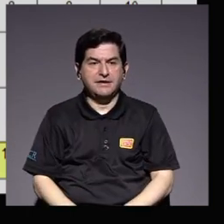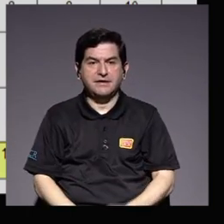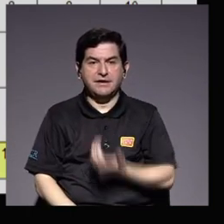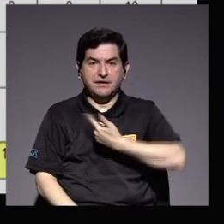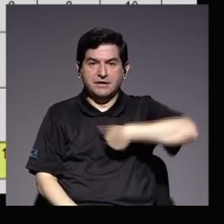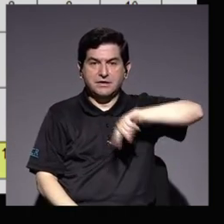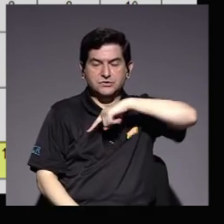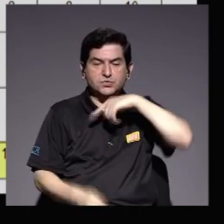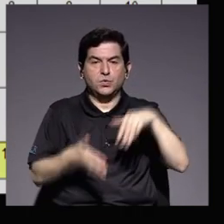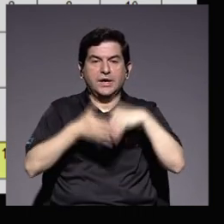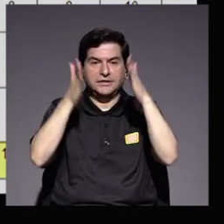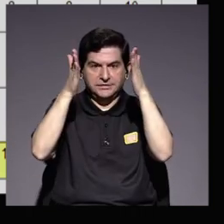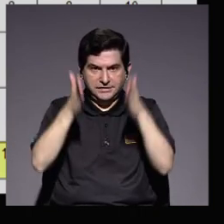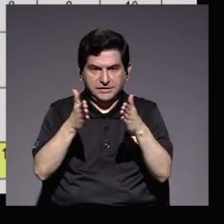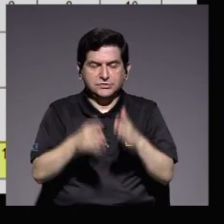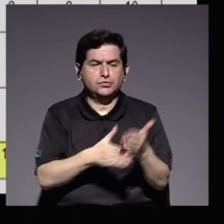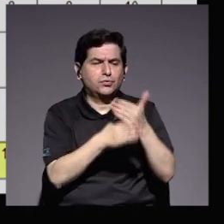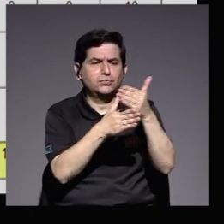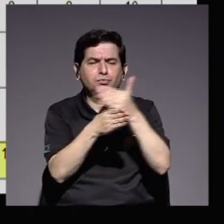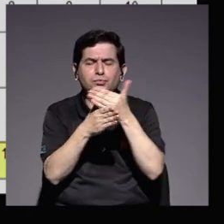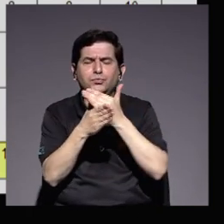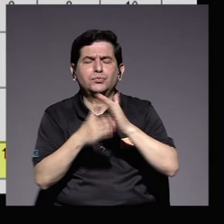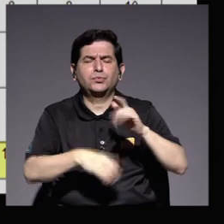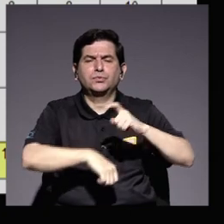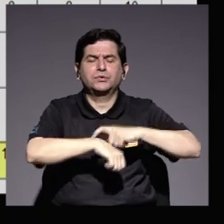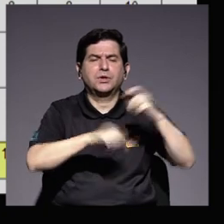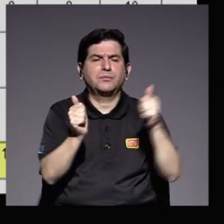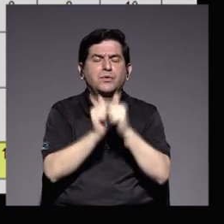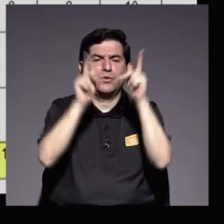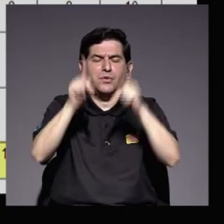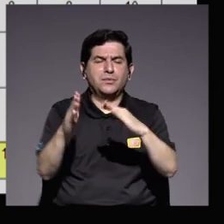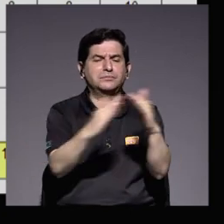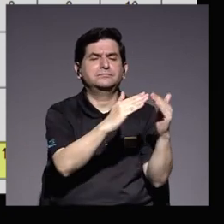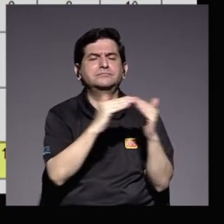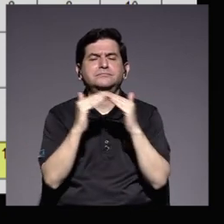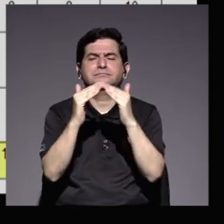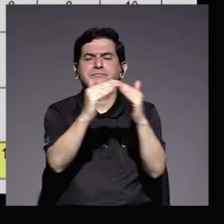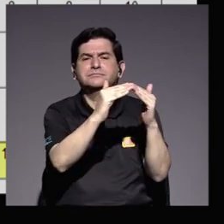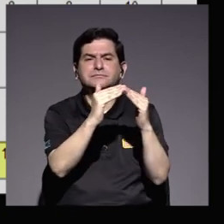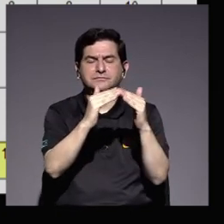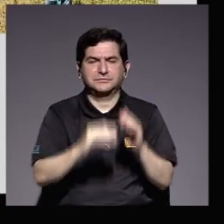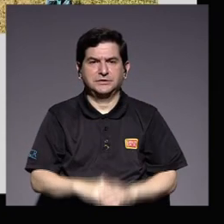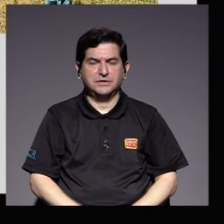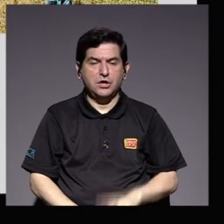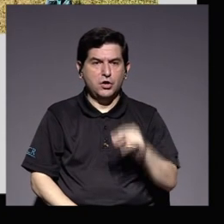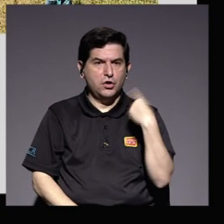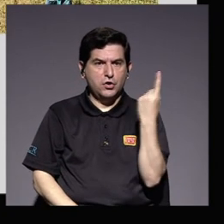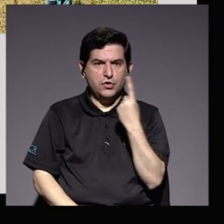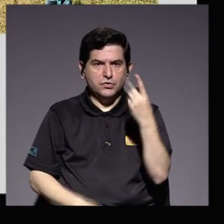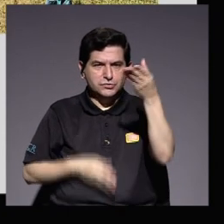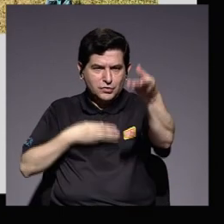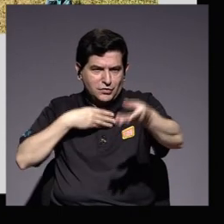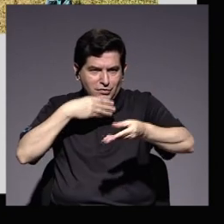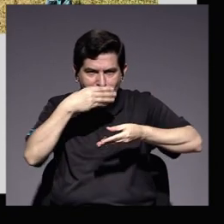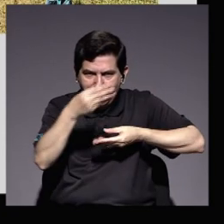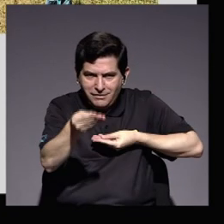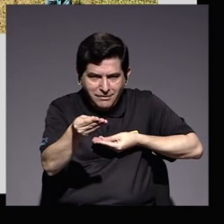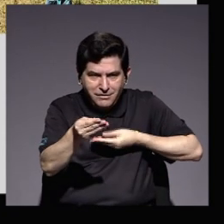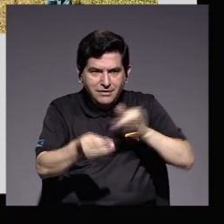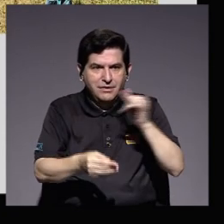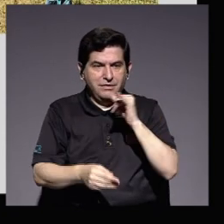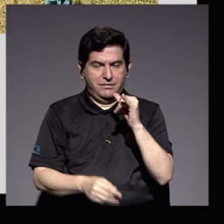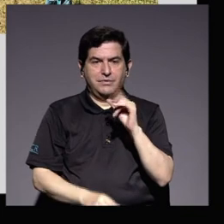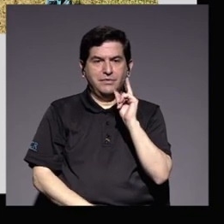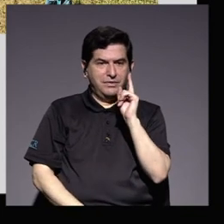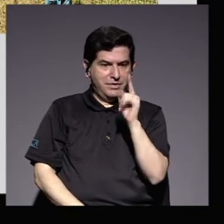y nuestros estudiantes han compartido su tiempo con personas de las comunidades que no solo les han retribuido sino que